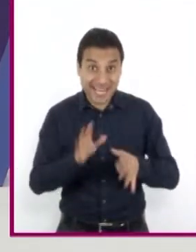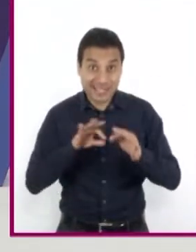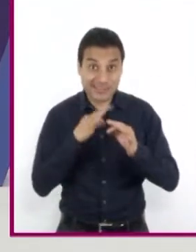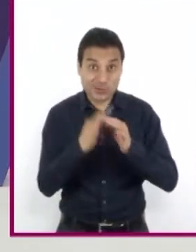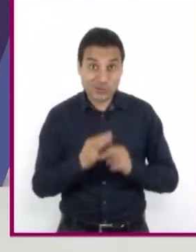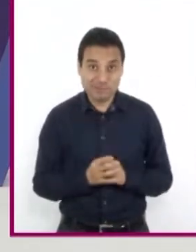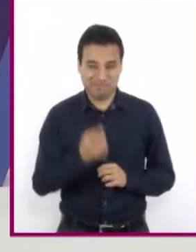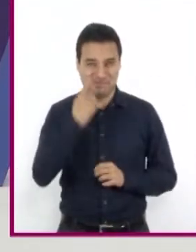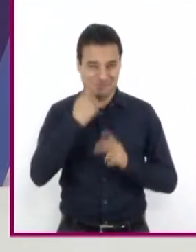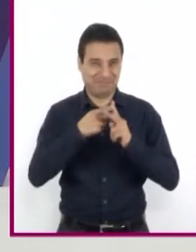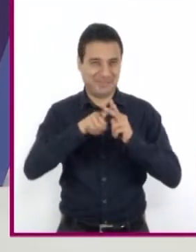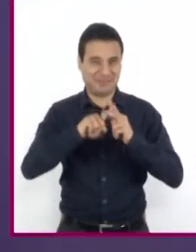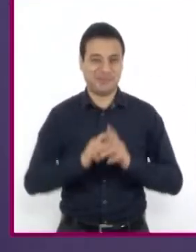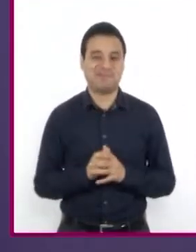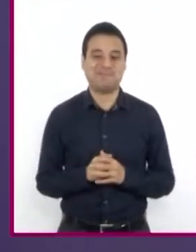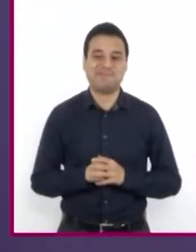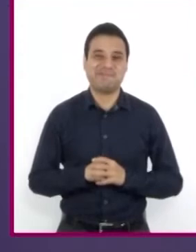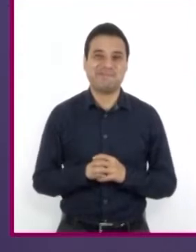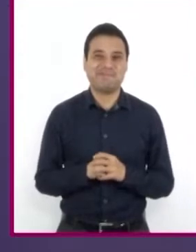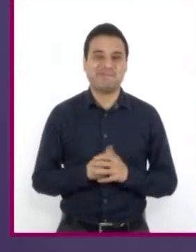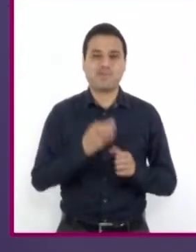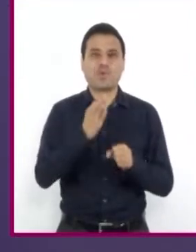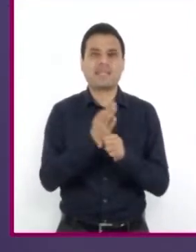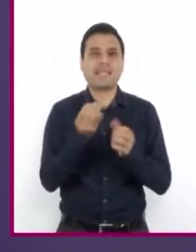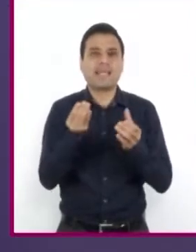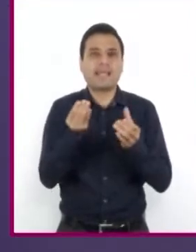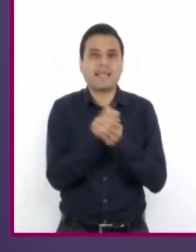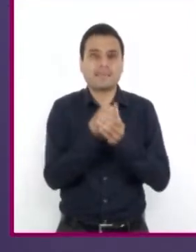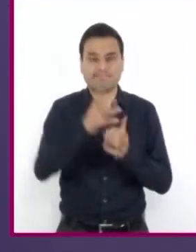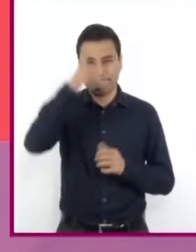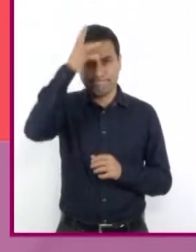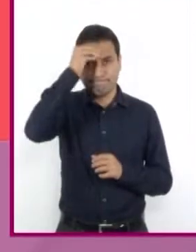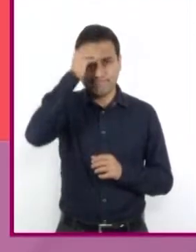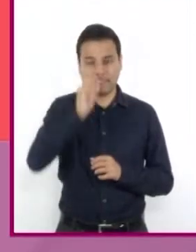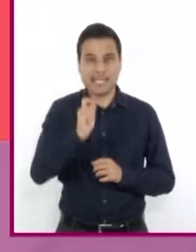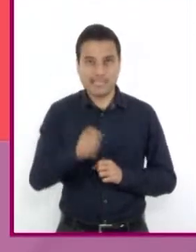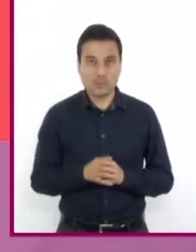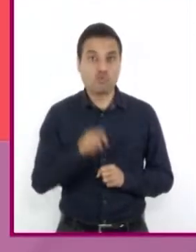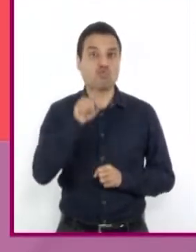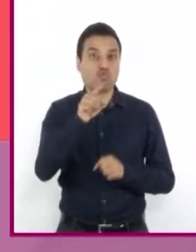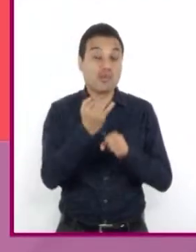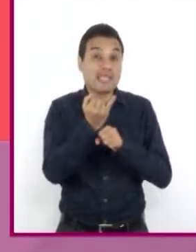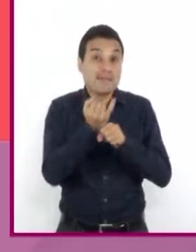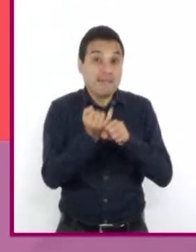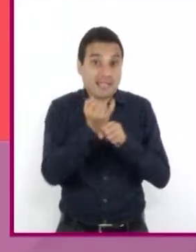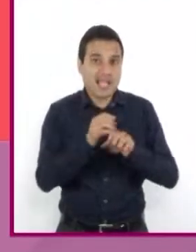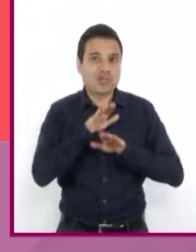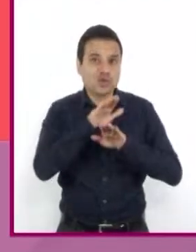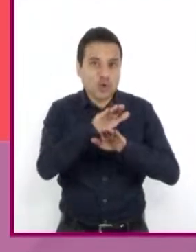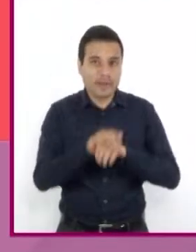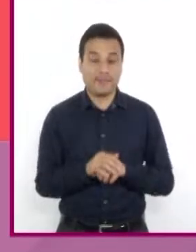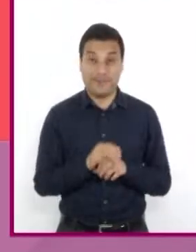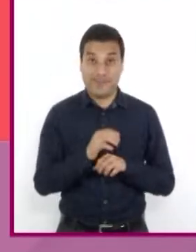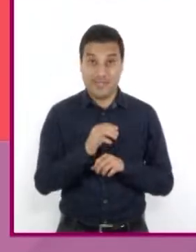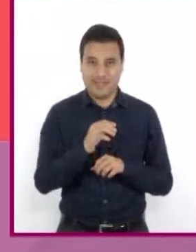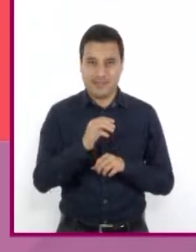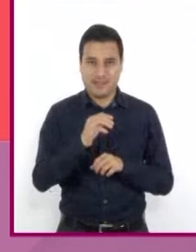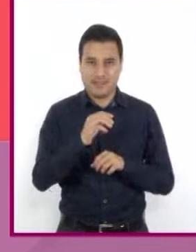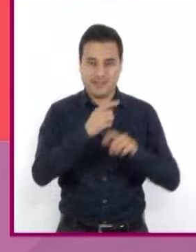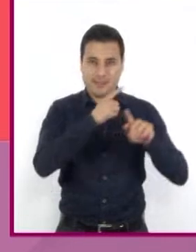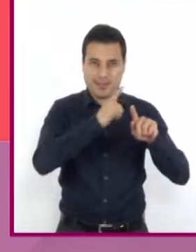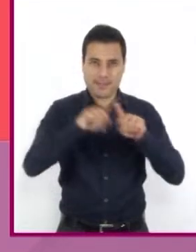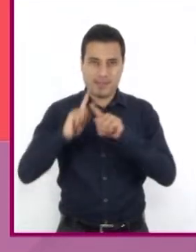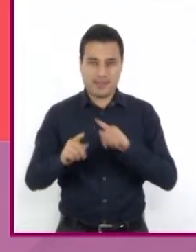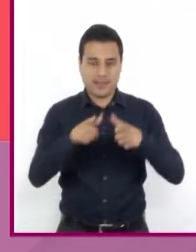¡Vamos juntos! En esta sesión el aprendizaje esperado es investiga sobre la diversidad lingüística y cultural de los pueblos